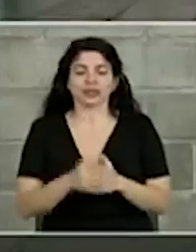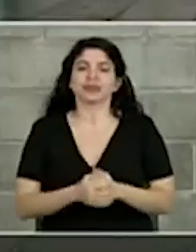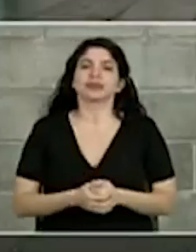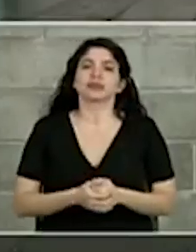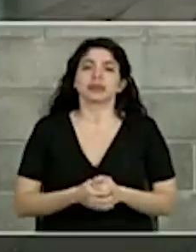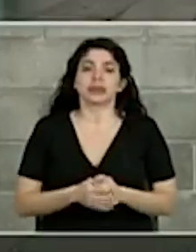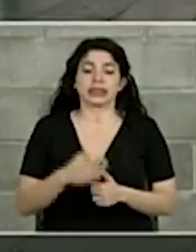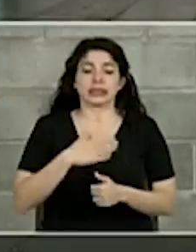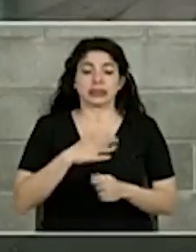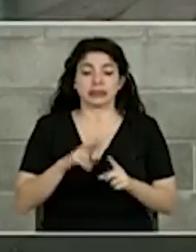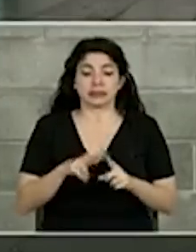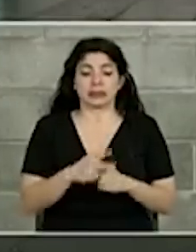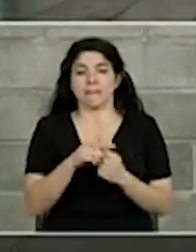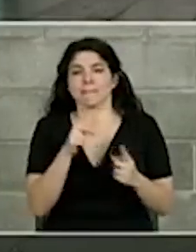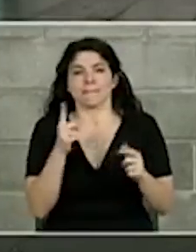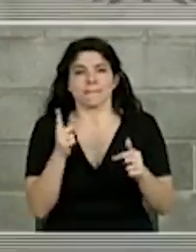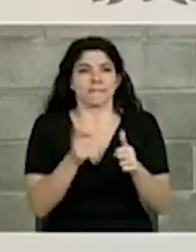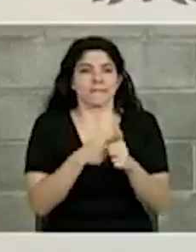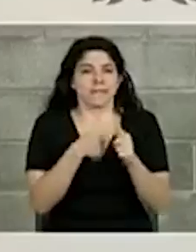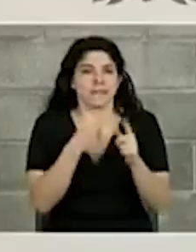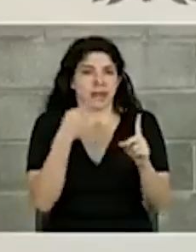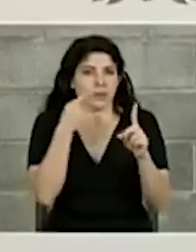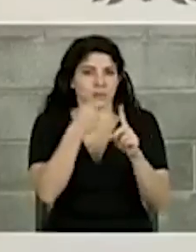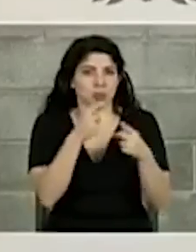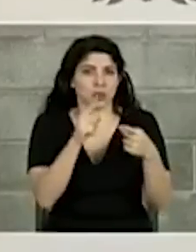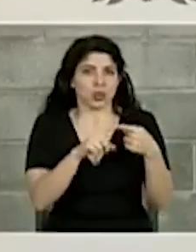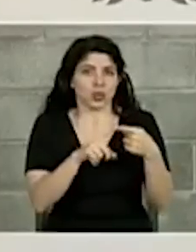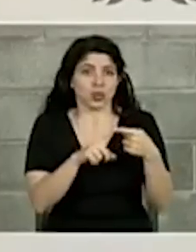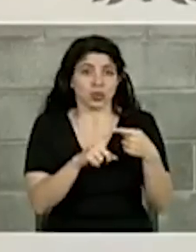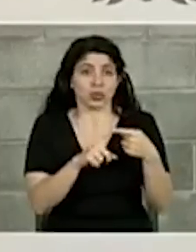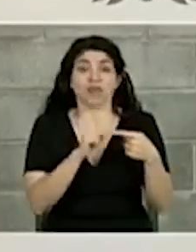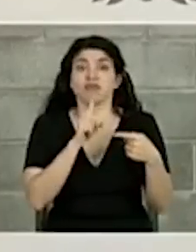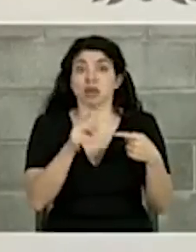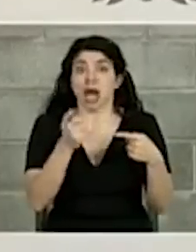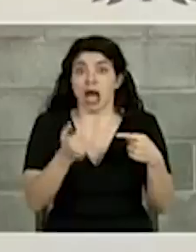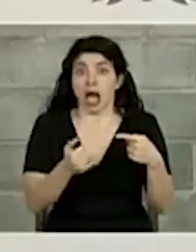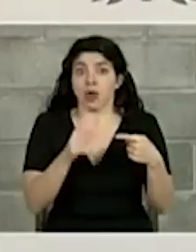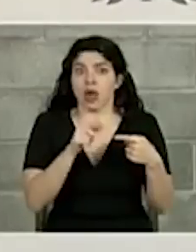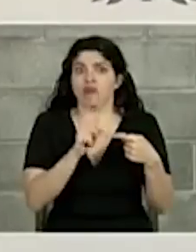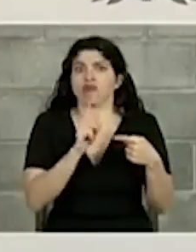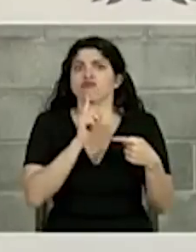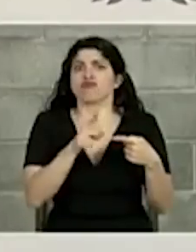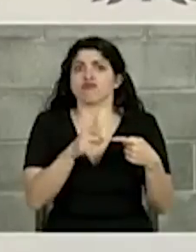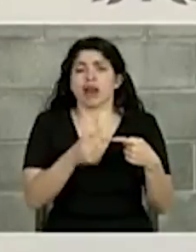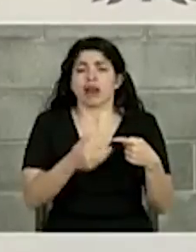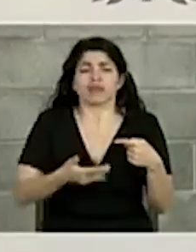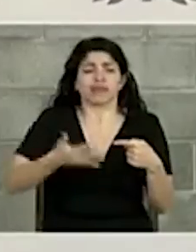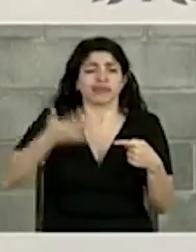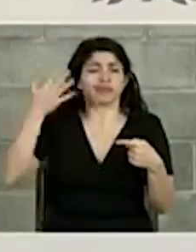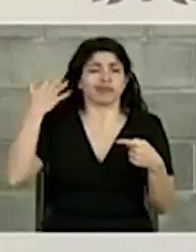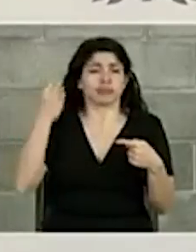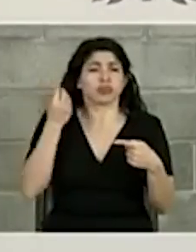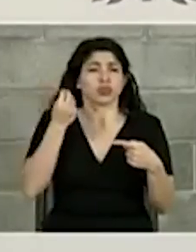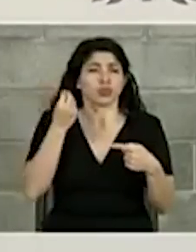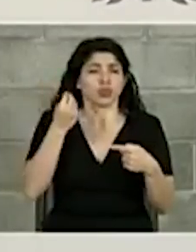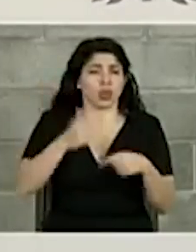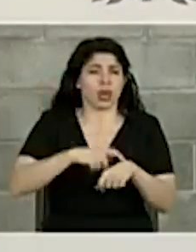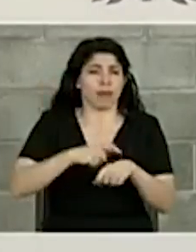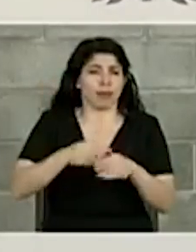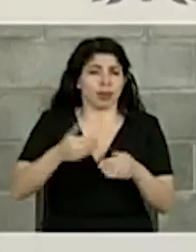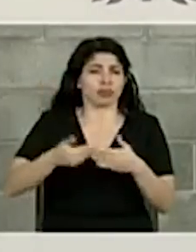Parto de un primer punto, una primer premisa, que es cierta hoy y que lo ha sido cierta por bastante tiempo.